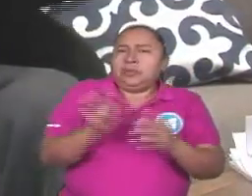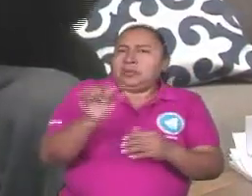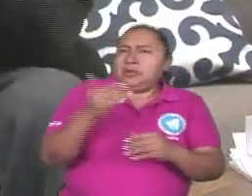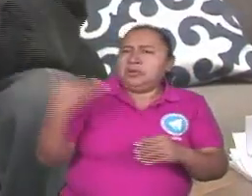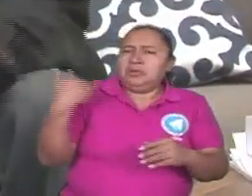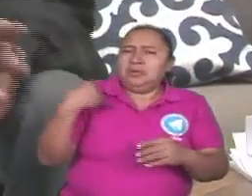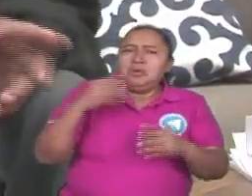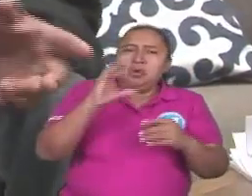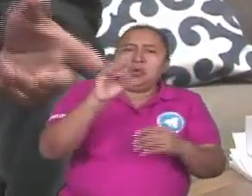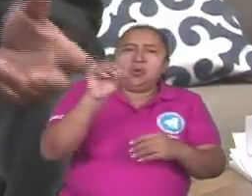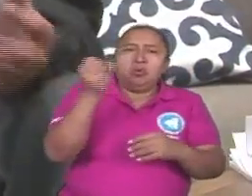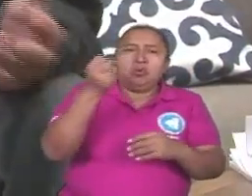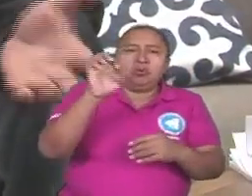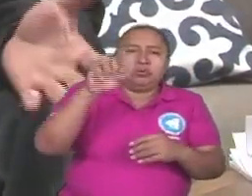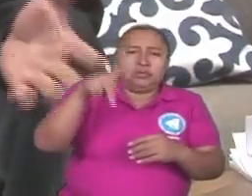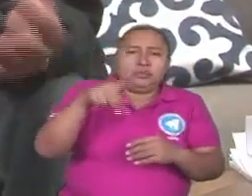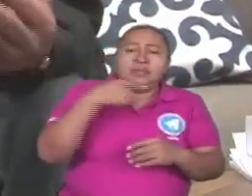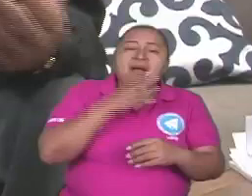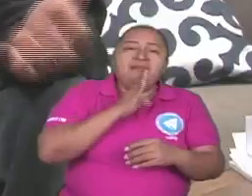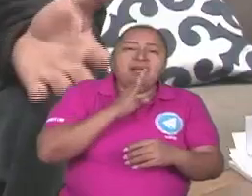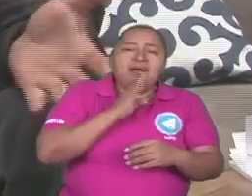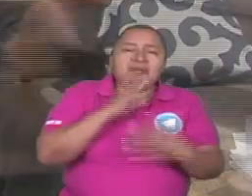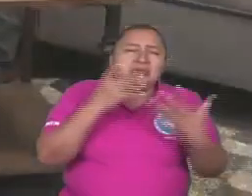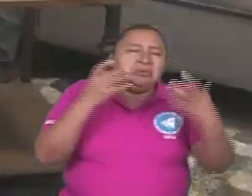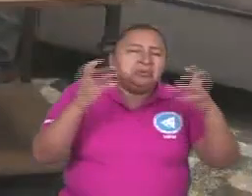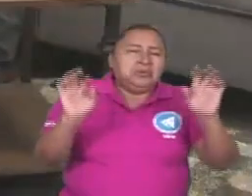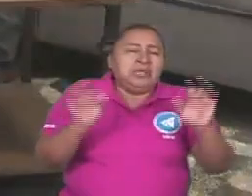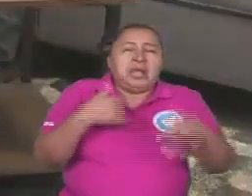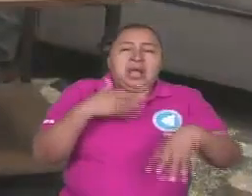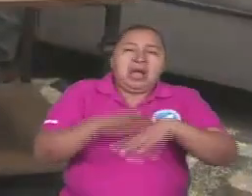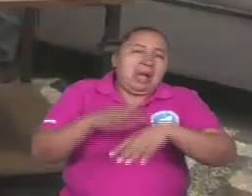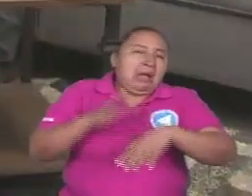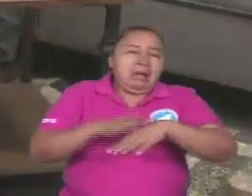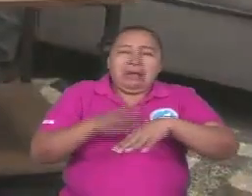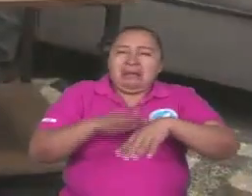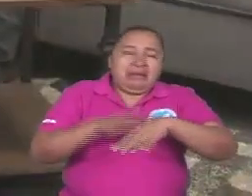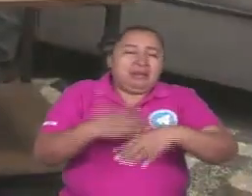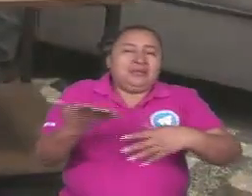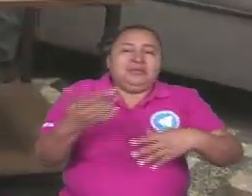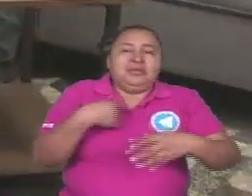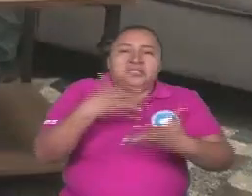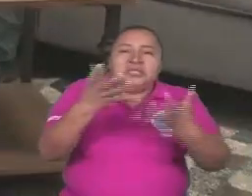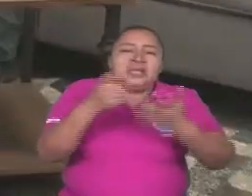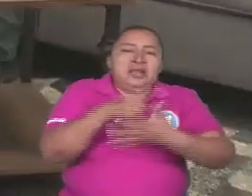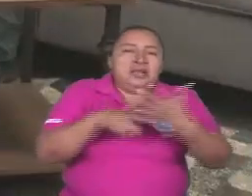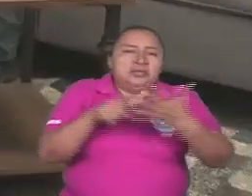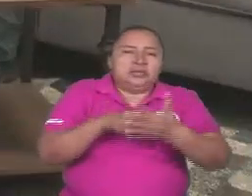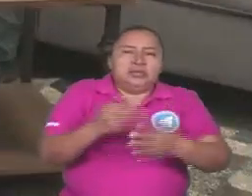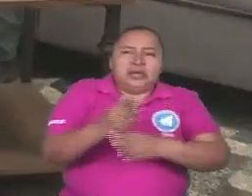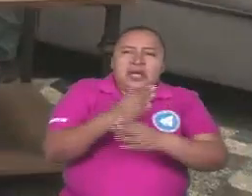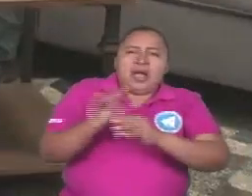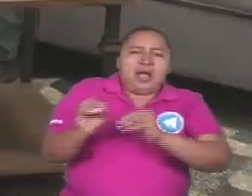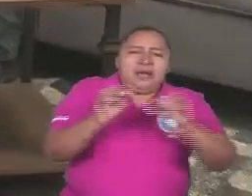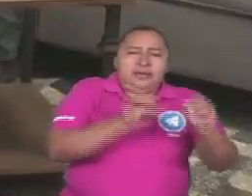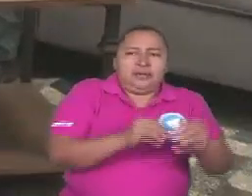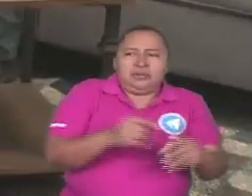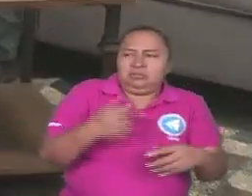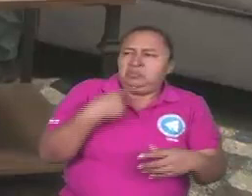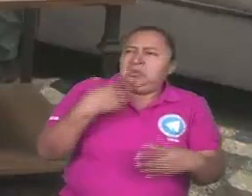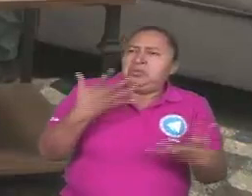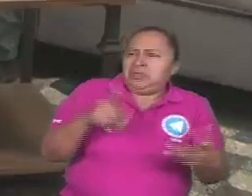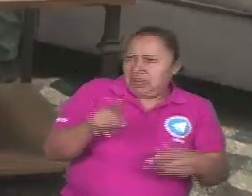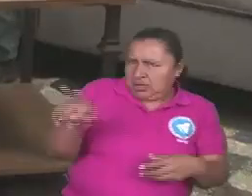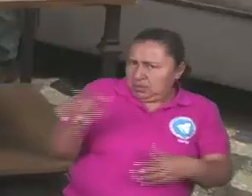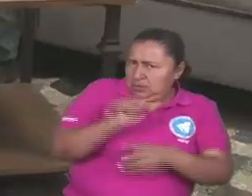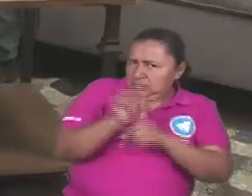poco estaba el COSEP hablando cosas, exigiendo elecciones adelantadas. ¿Y de dónde? ¿Que acaso son la Asamblea